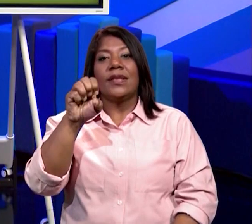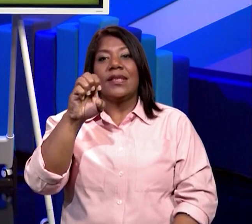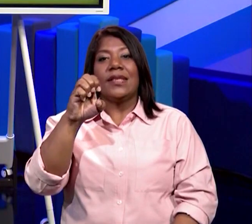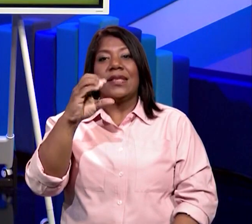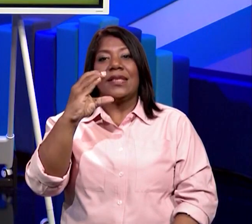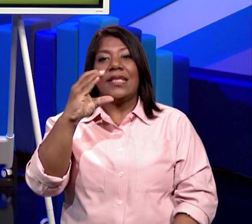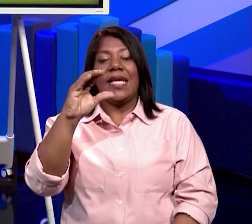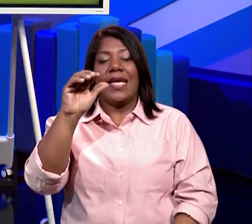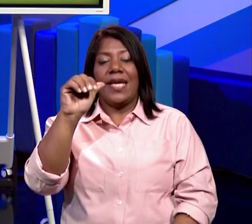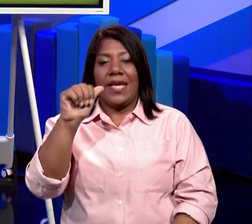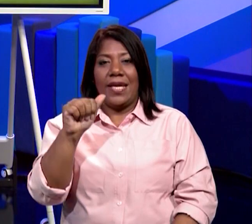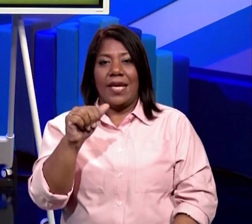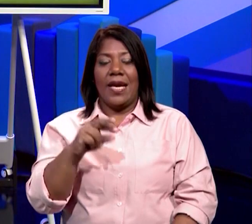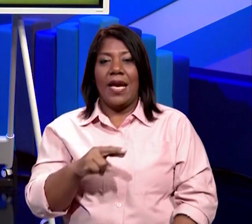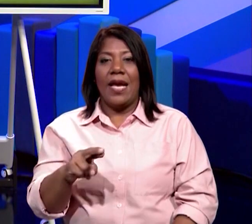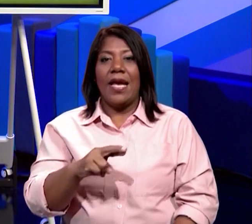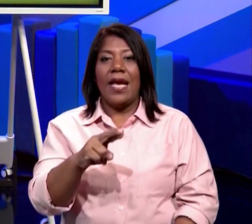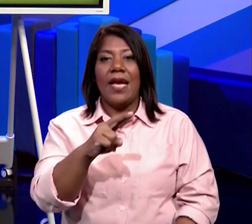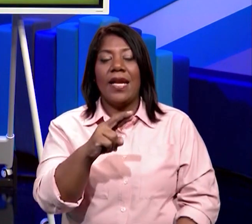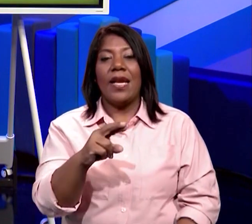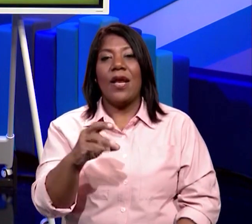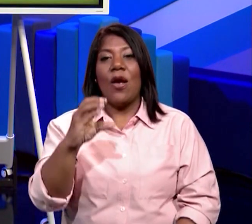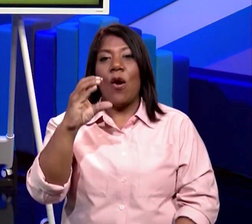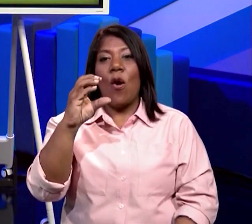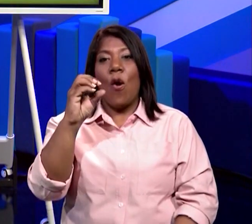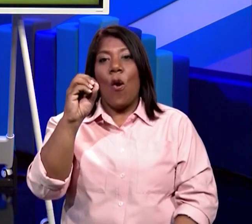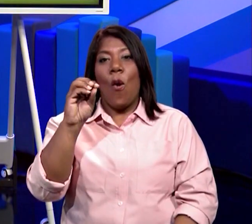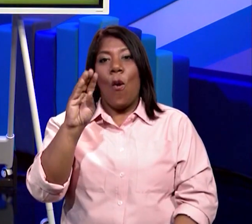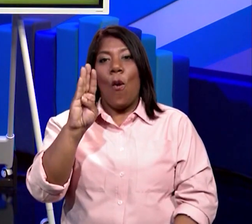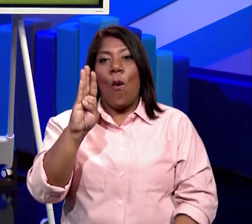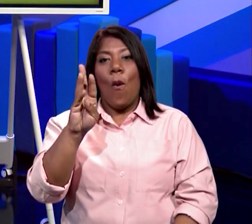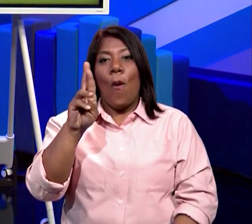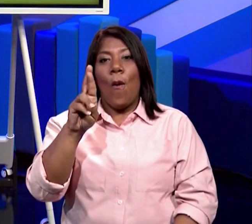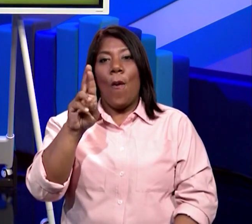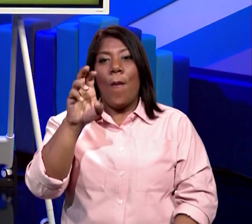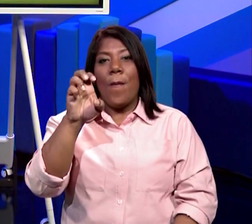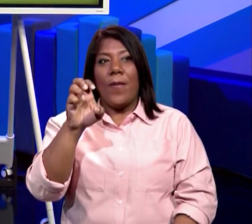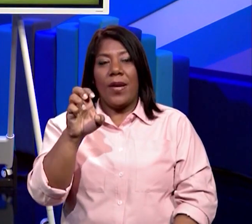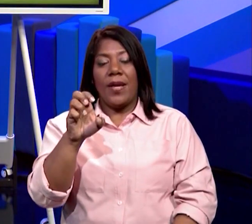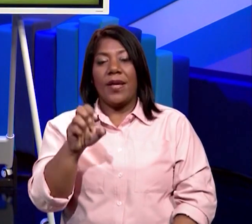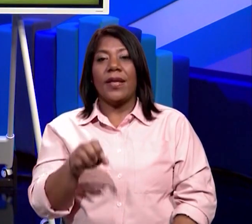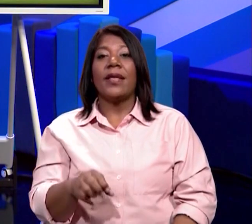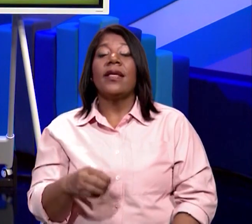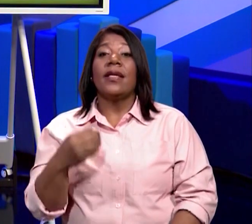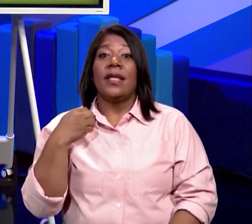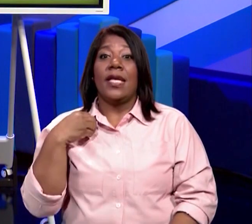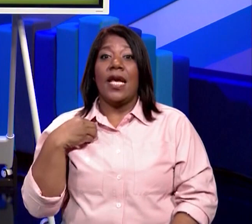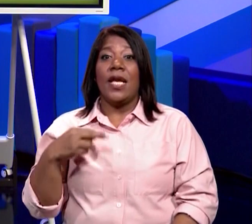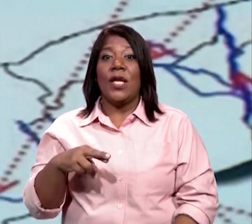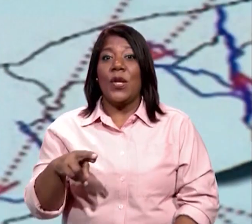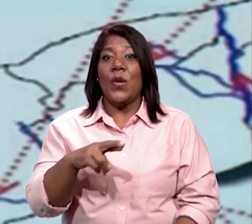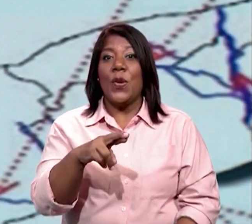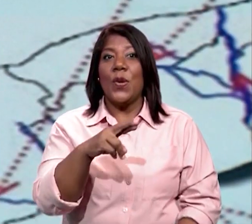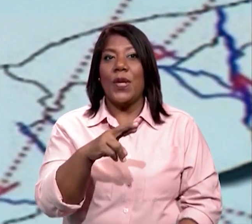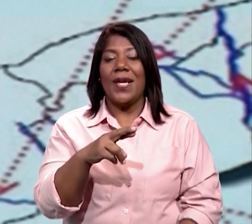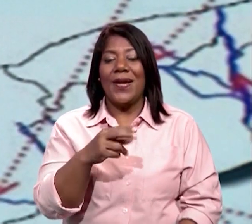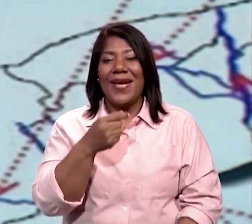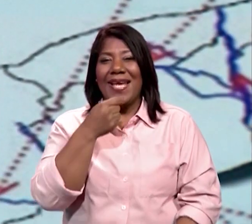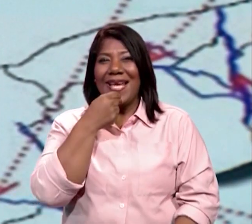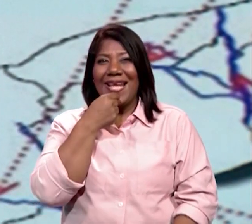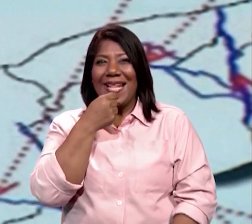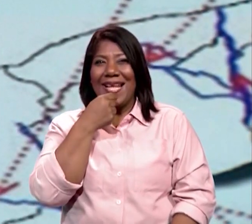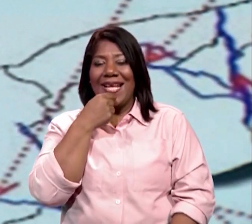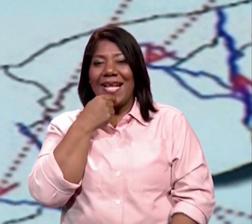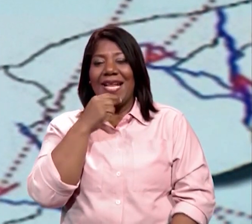sigue el río Cobre. Tenemos un río que tiene un nombre que da risa,